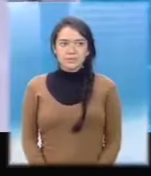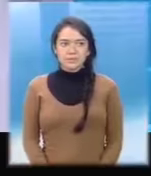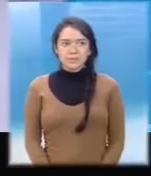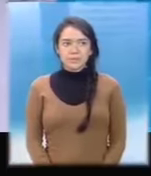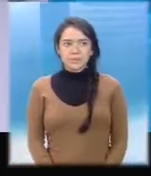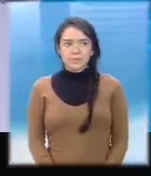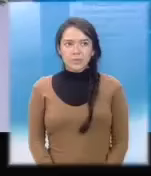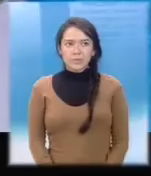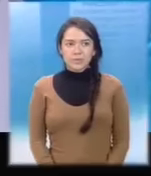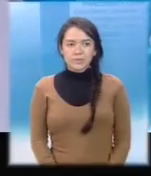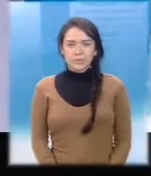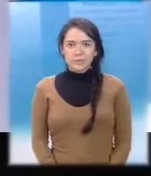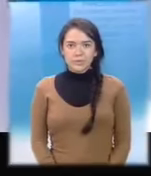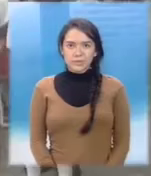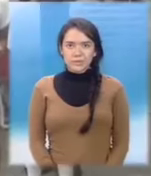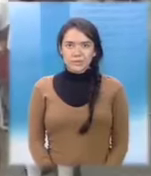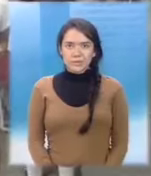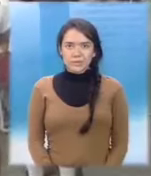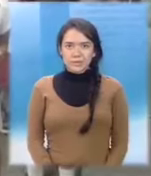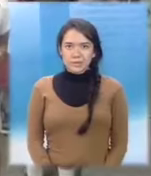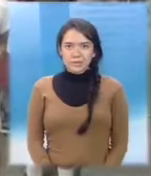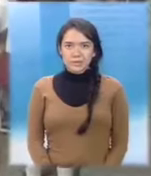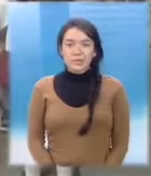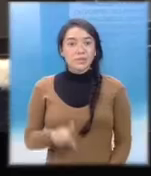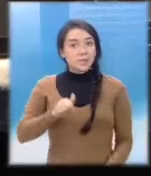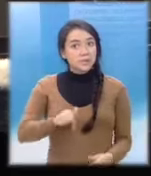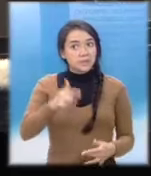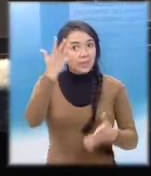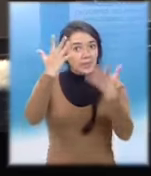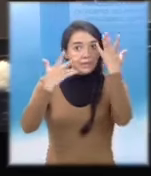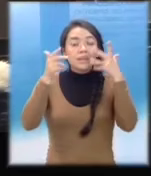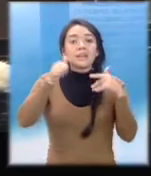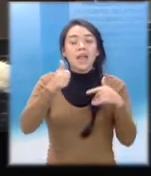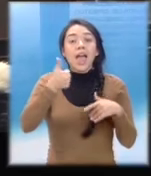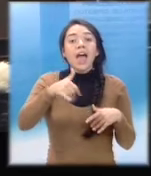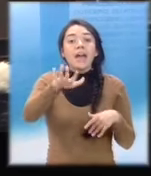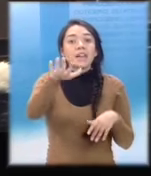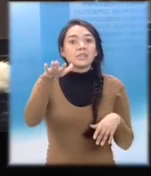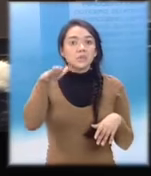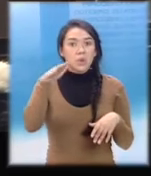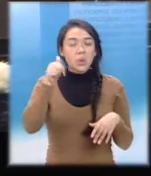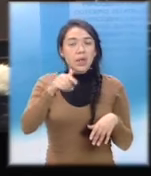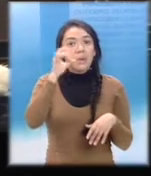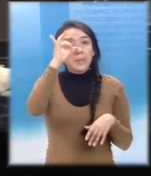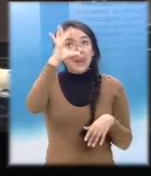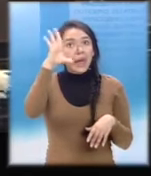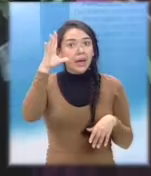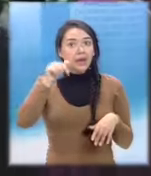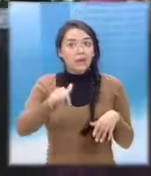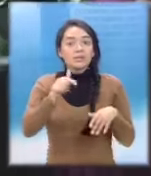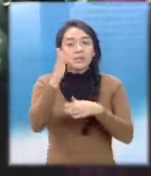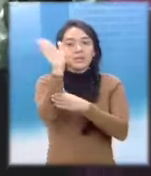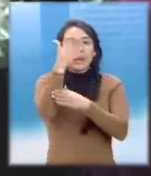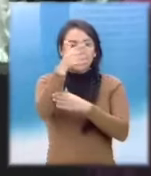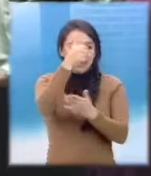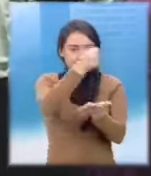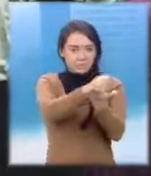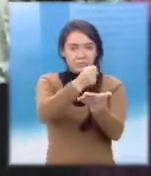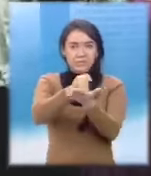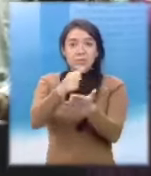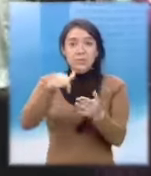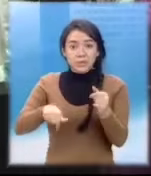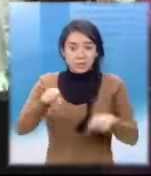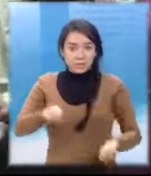Si vienen los días del azul y blanco Si porque ya pusieron su banderita en el escritorio Las fiestas